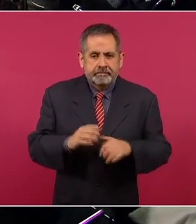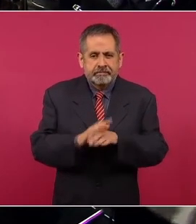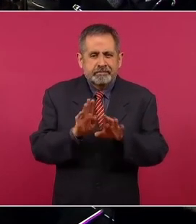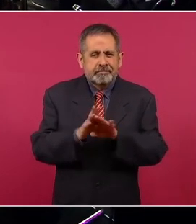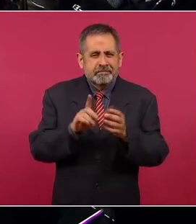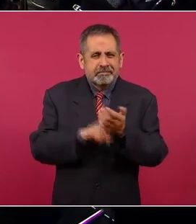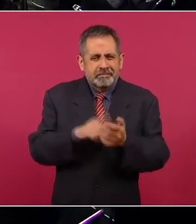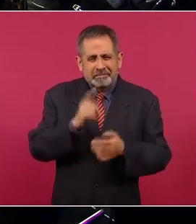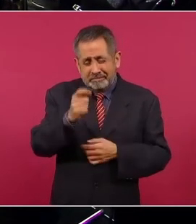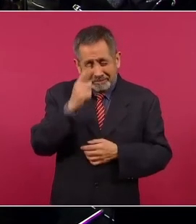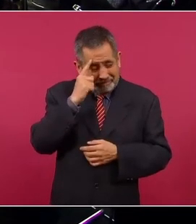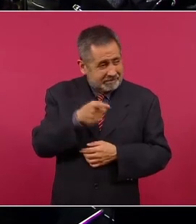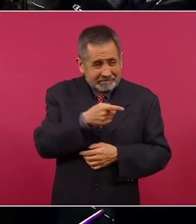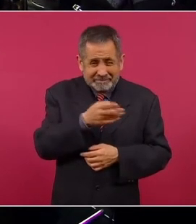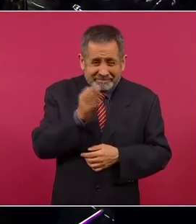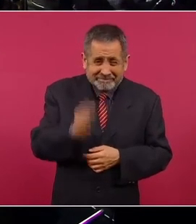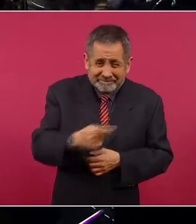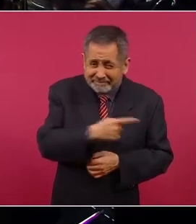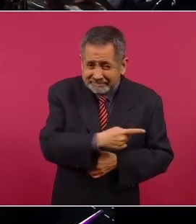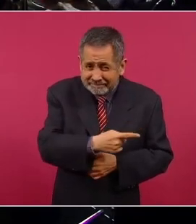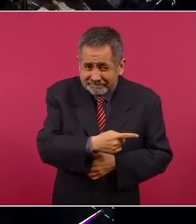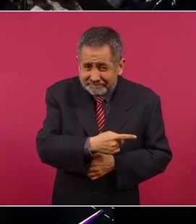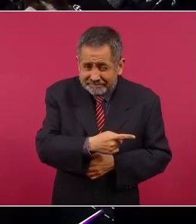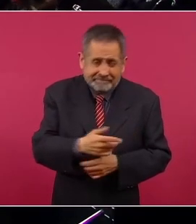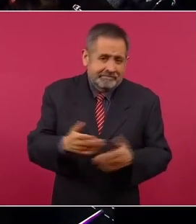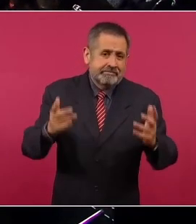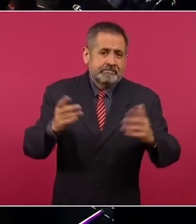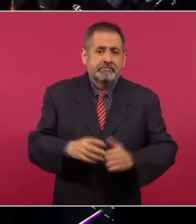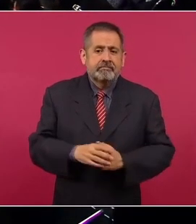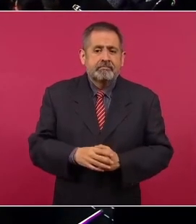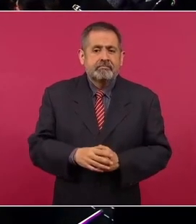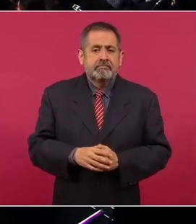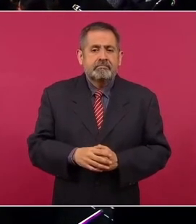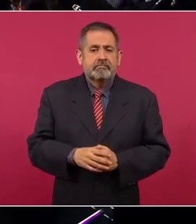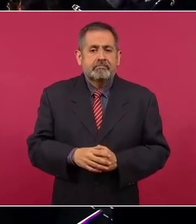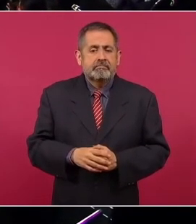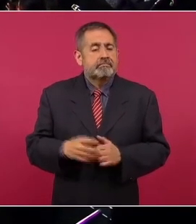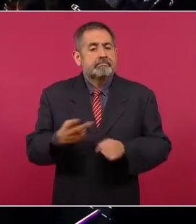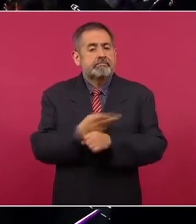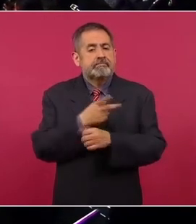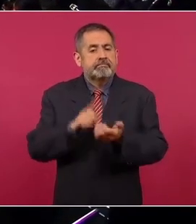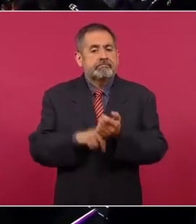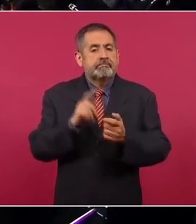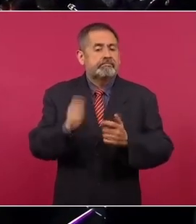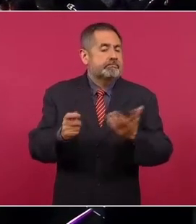se van a atrever a eso? Ahora resulta que